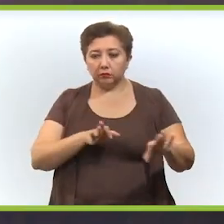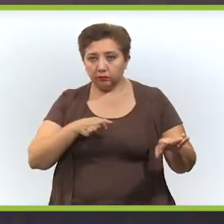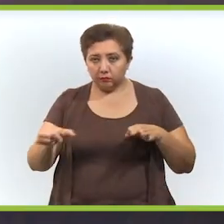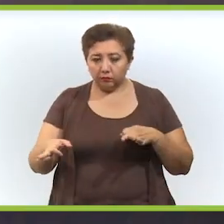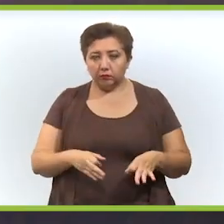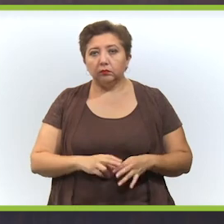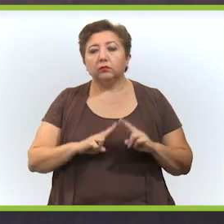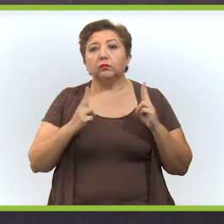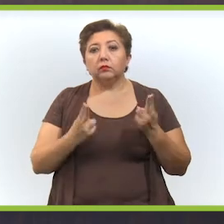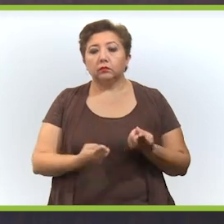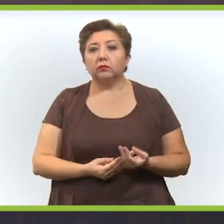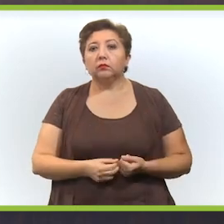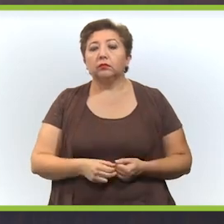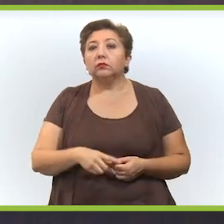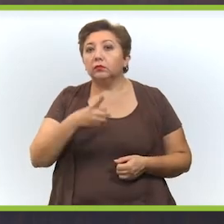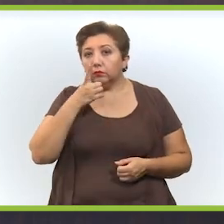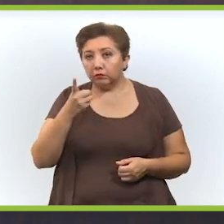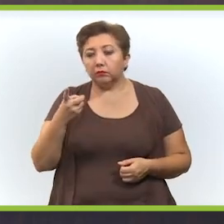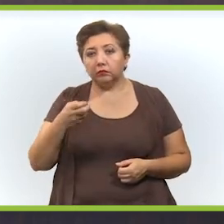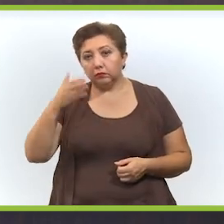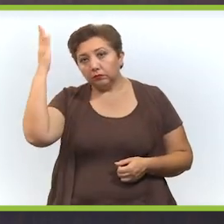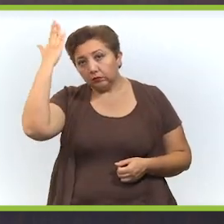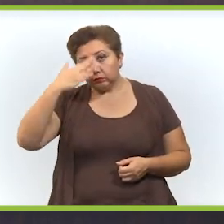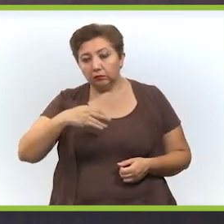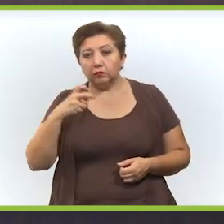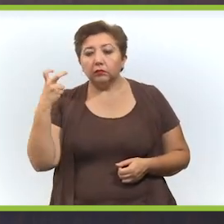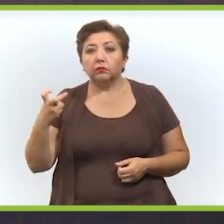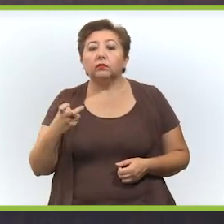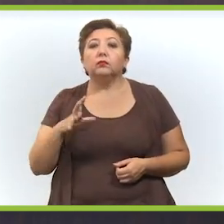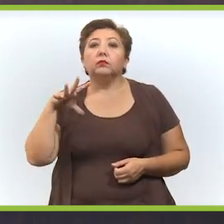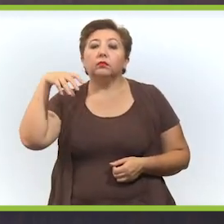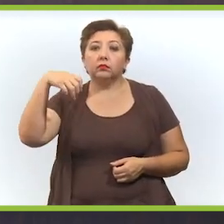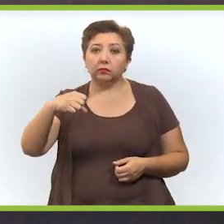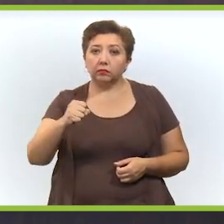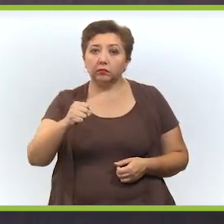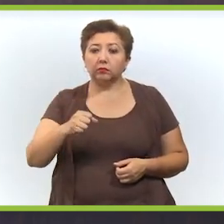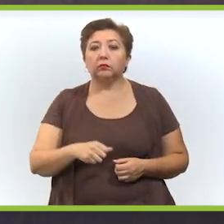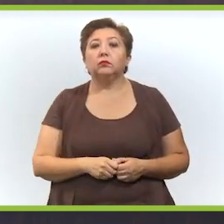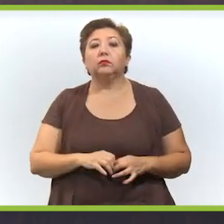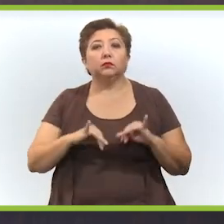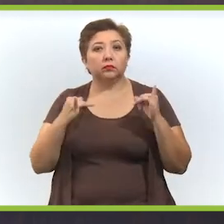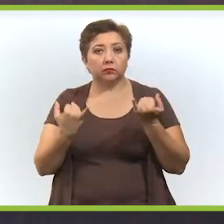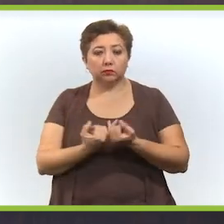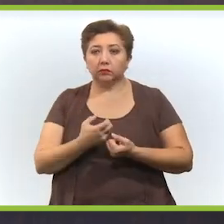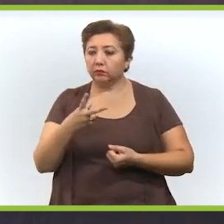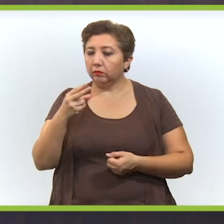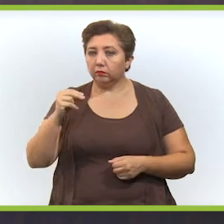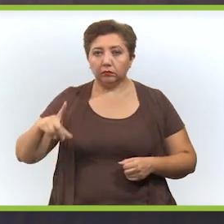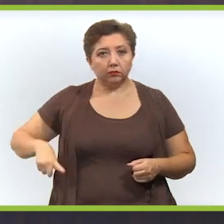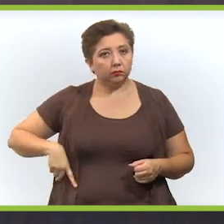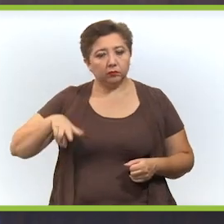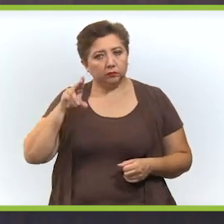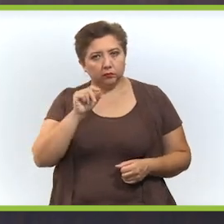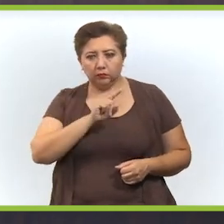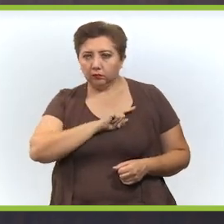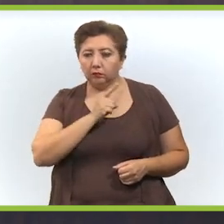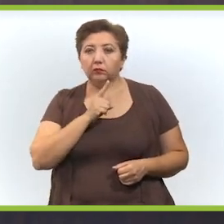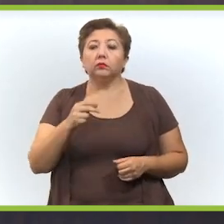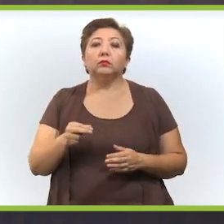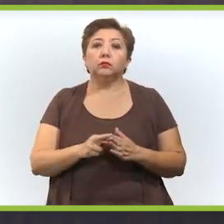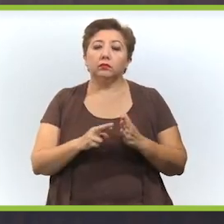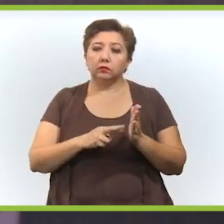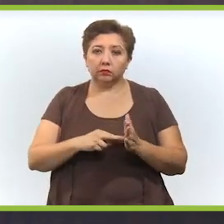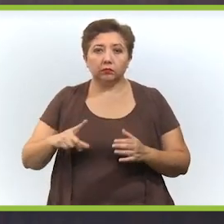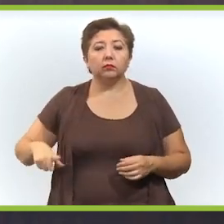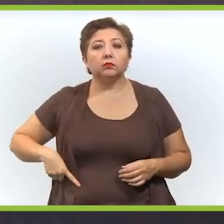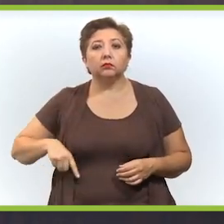sigamos cuidando, que sigamos trabajando unidos como uno solo, que sepan que esto, lo que hemos logrado, lo hemos logrado juntos, este no es el gobierno, el